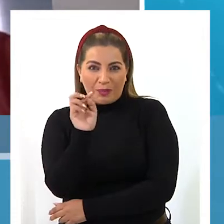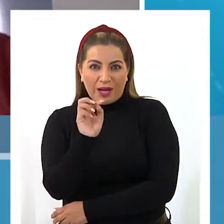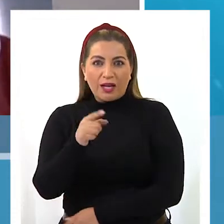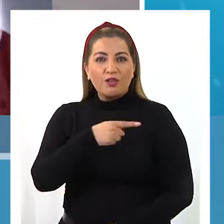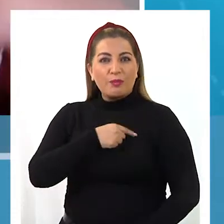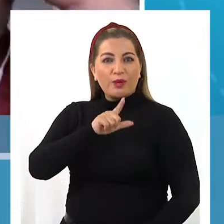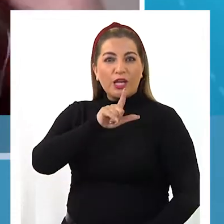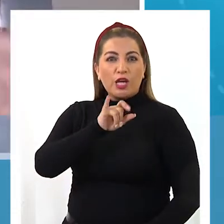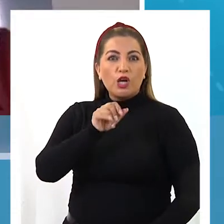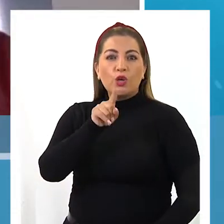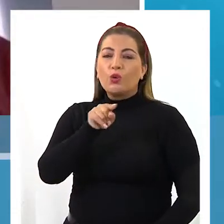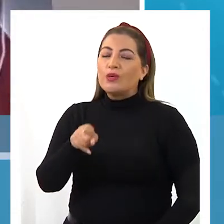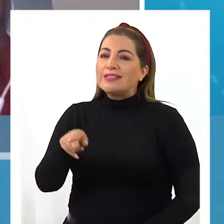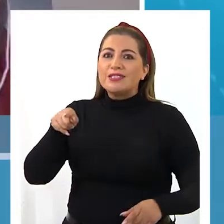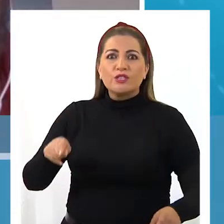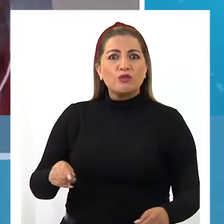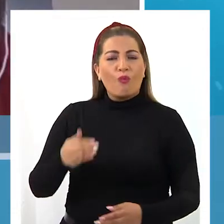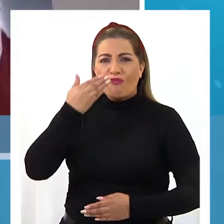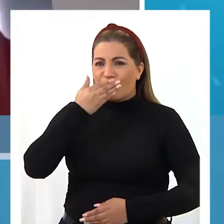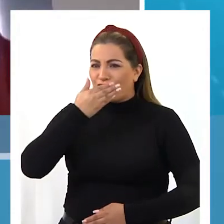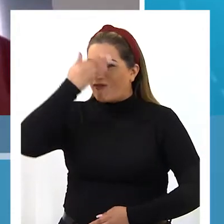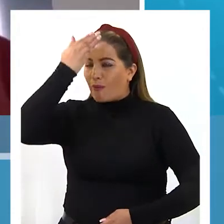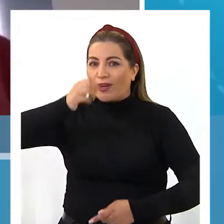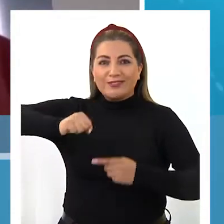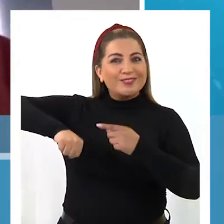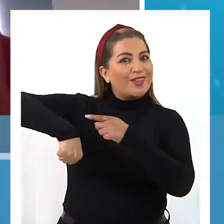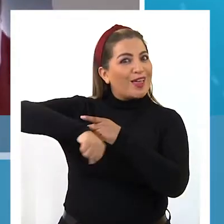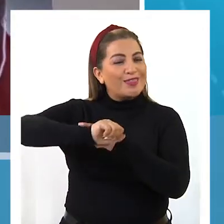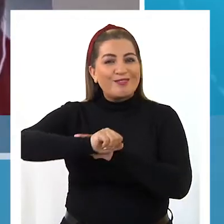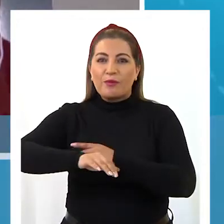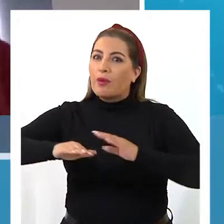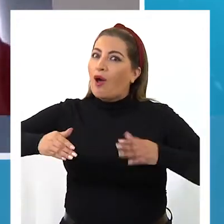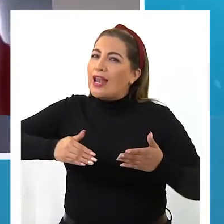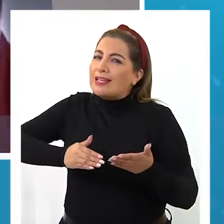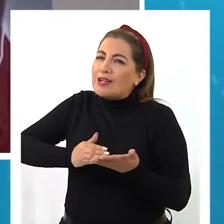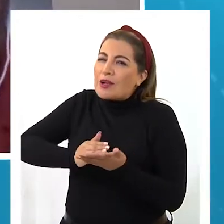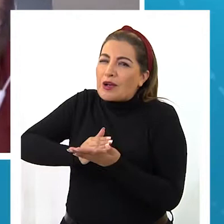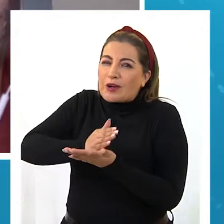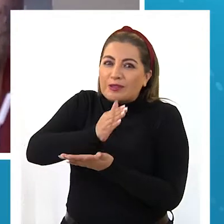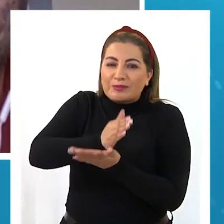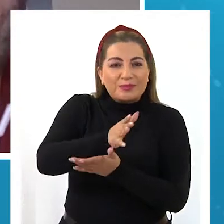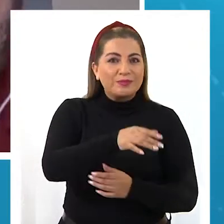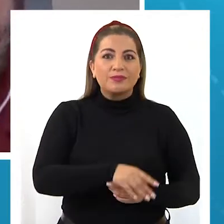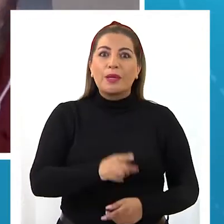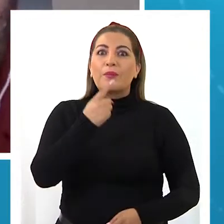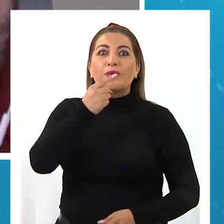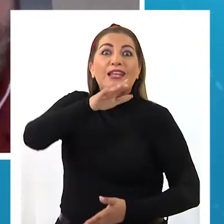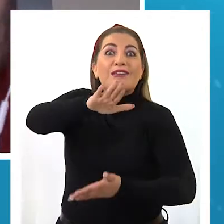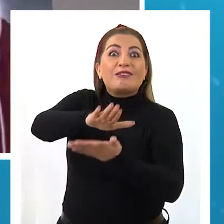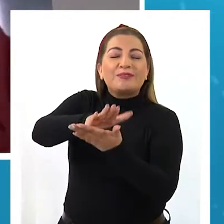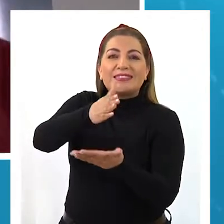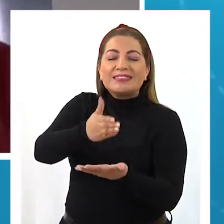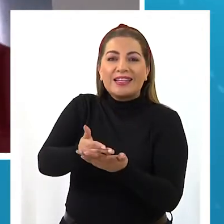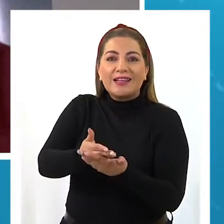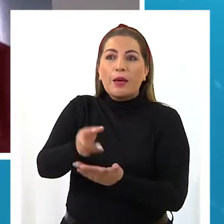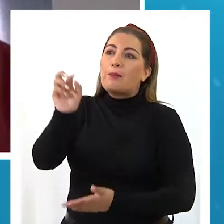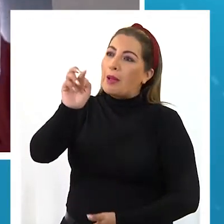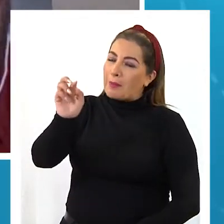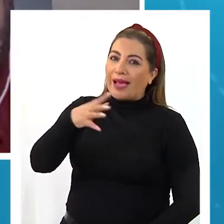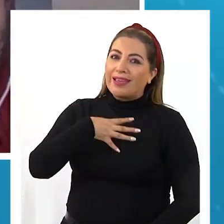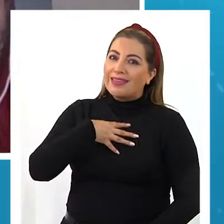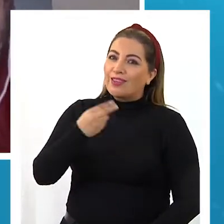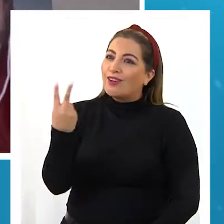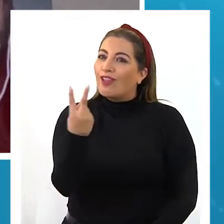Saavedra porque él es un súper talento del fútbol que recién comienza. ¿Cómo estás Luis y cómo estás